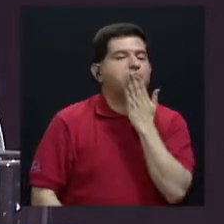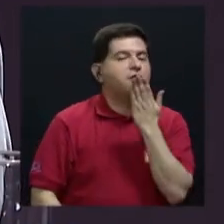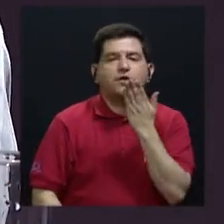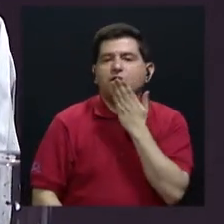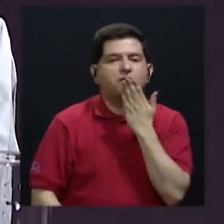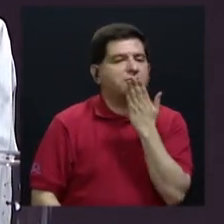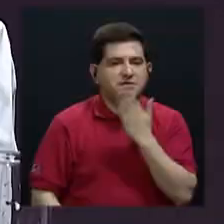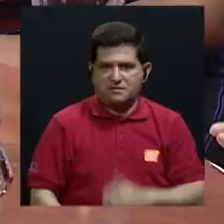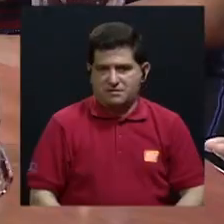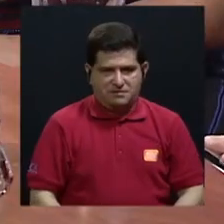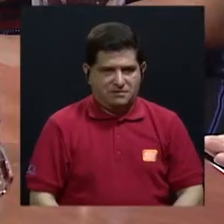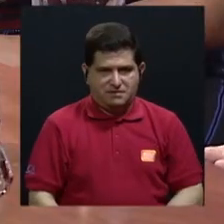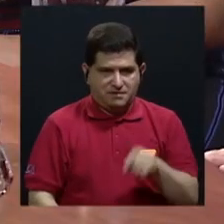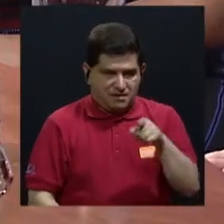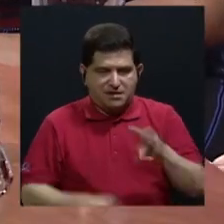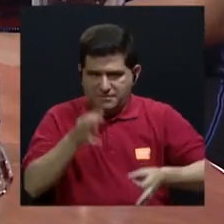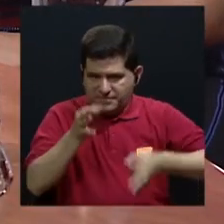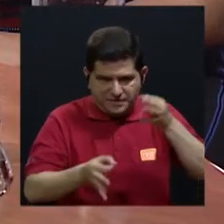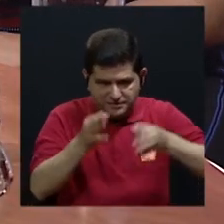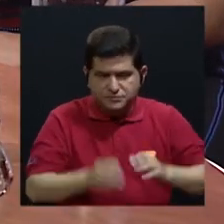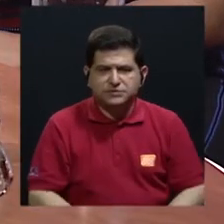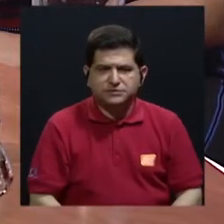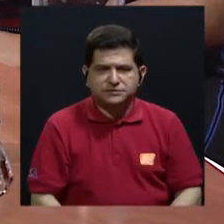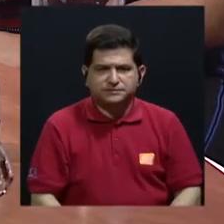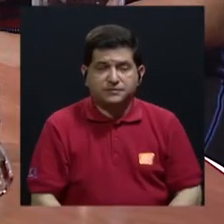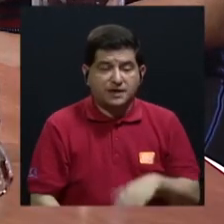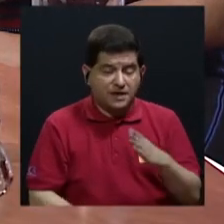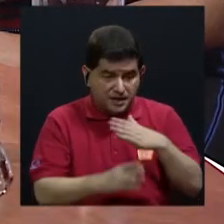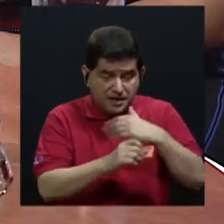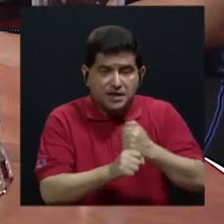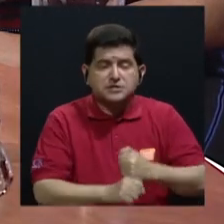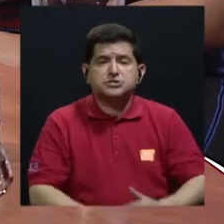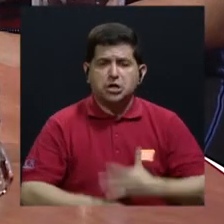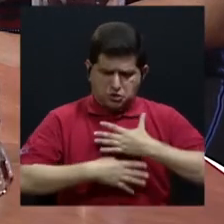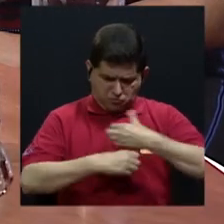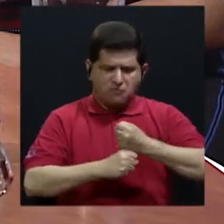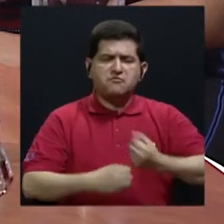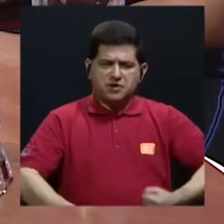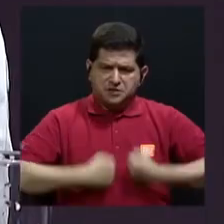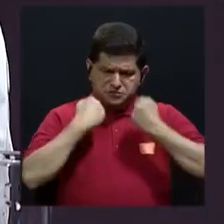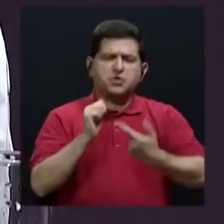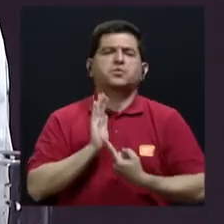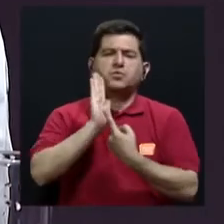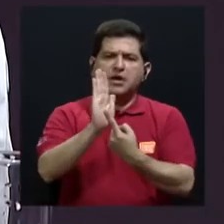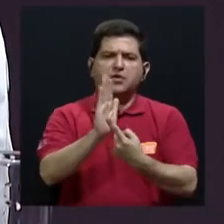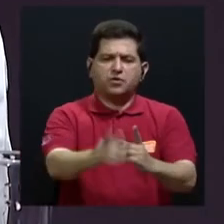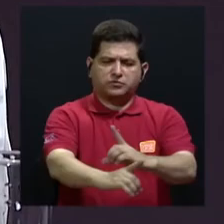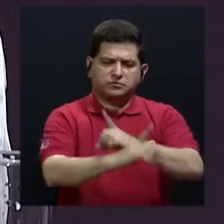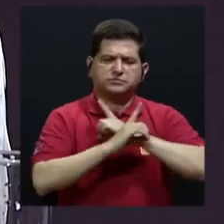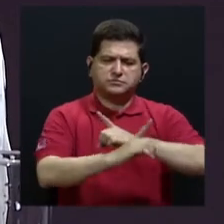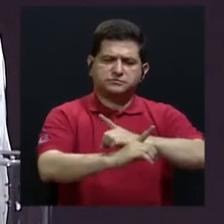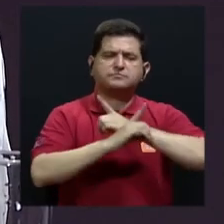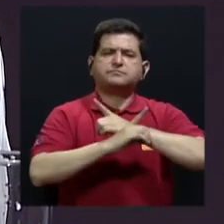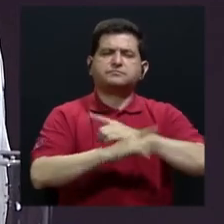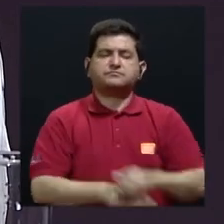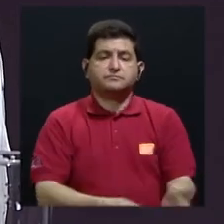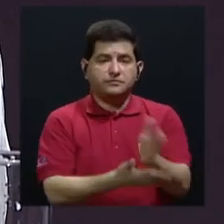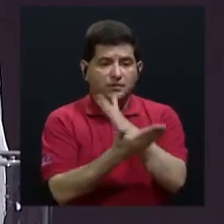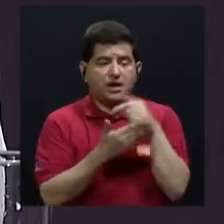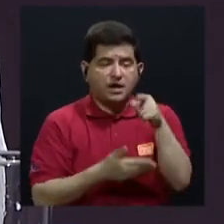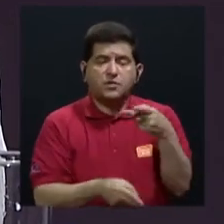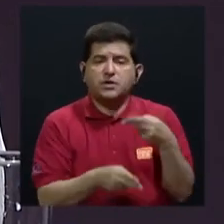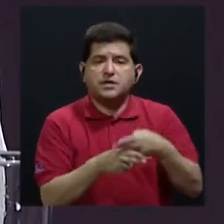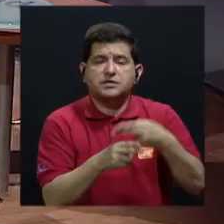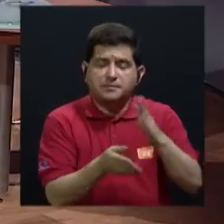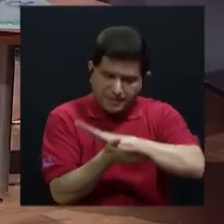de justicia y lo están haciendo con confianza y valentía en defensa de algo que ellas